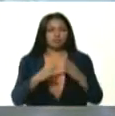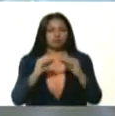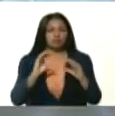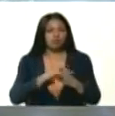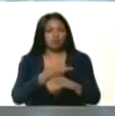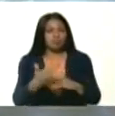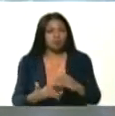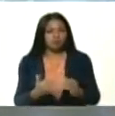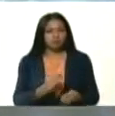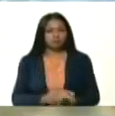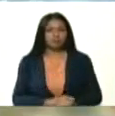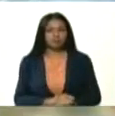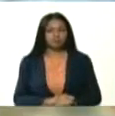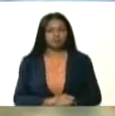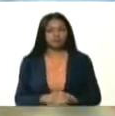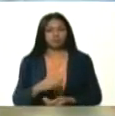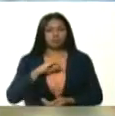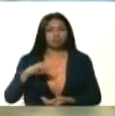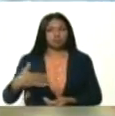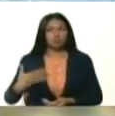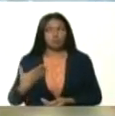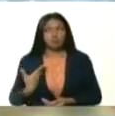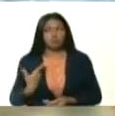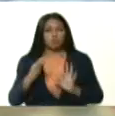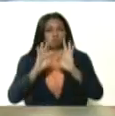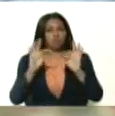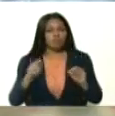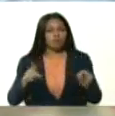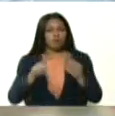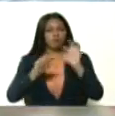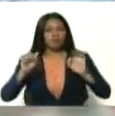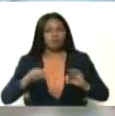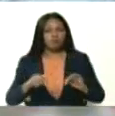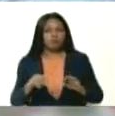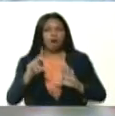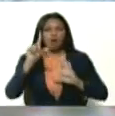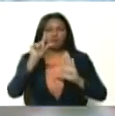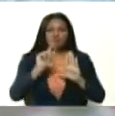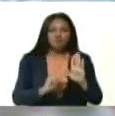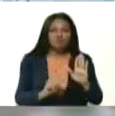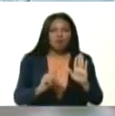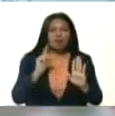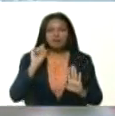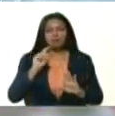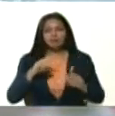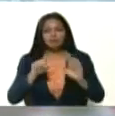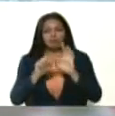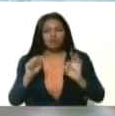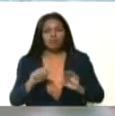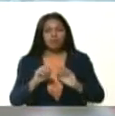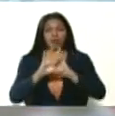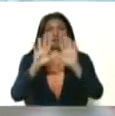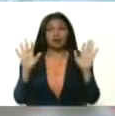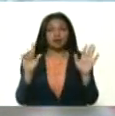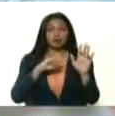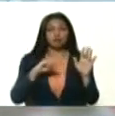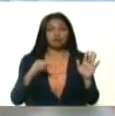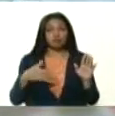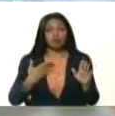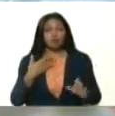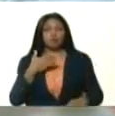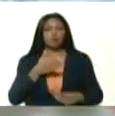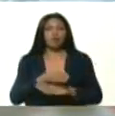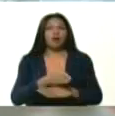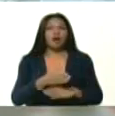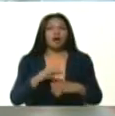comandante en jefe, nosotros podemos de alguna manera reducir la necesidad que por supuesto pueda tener el pueblo de salir a